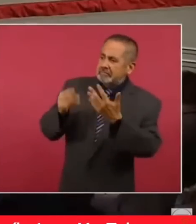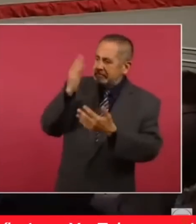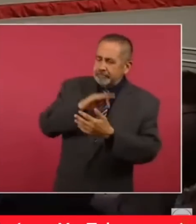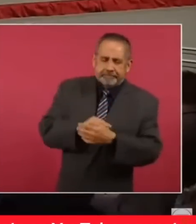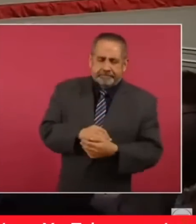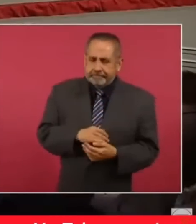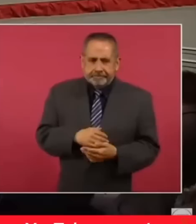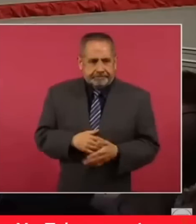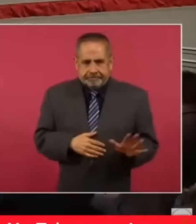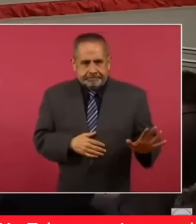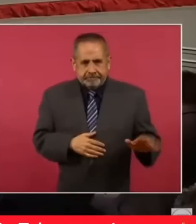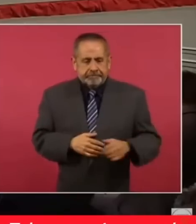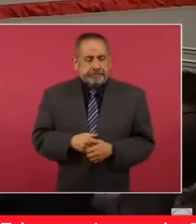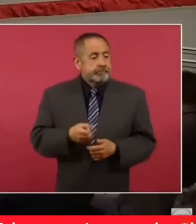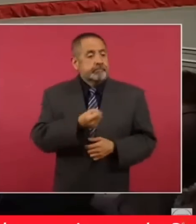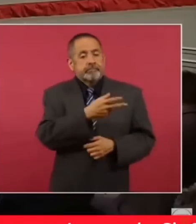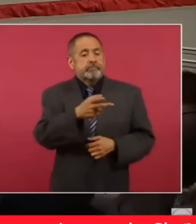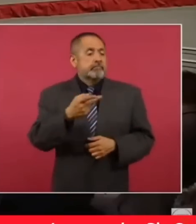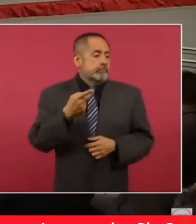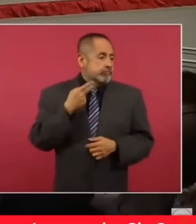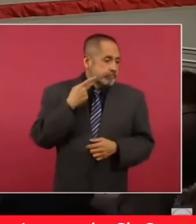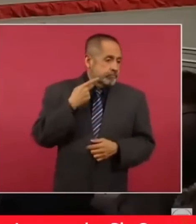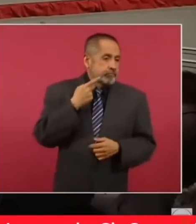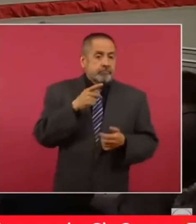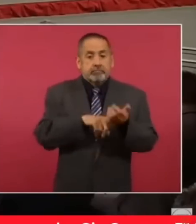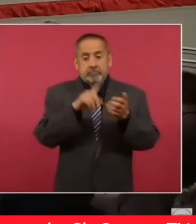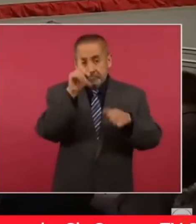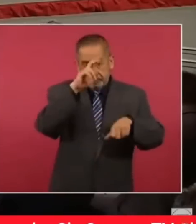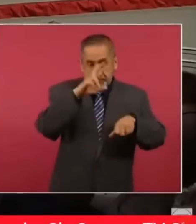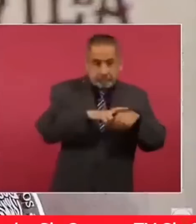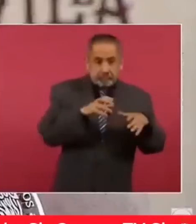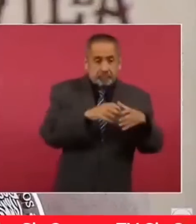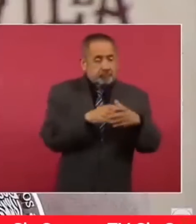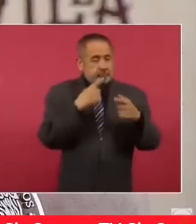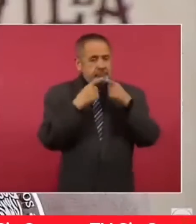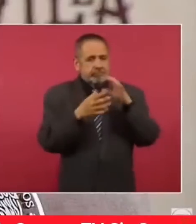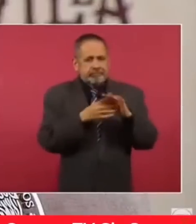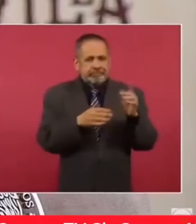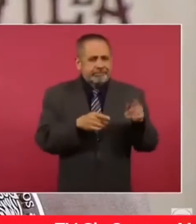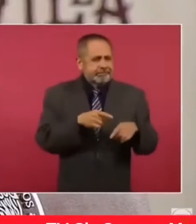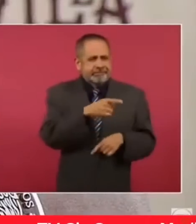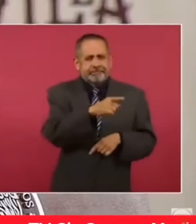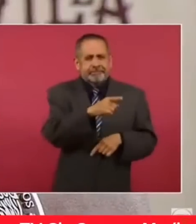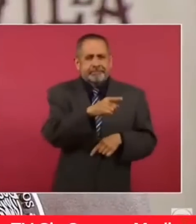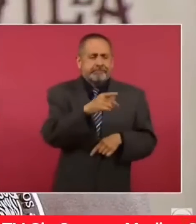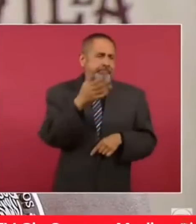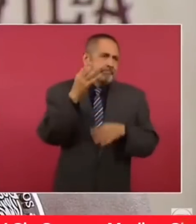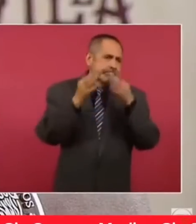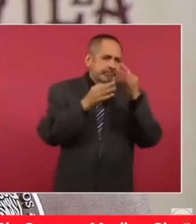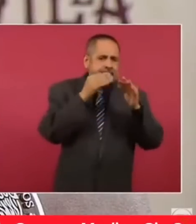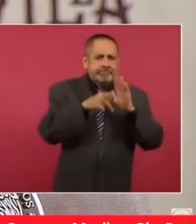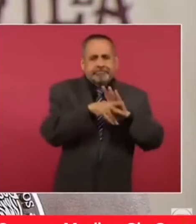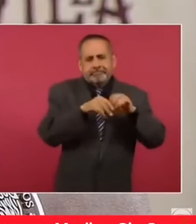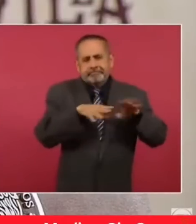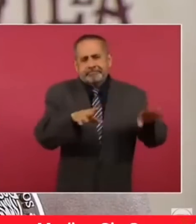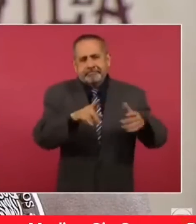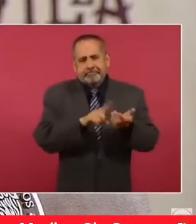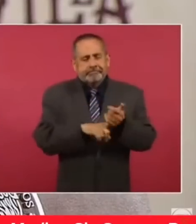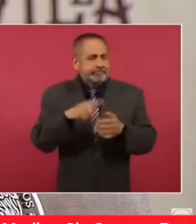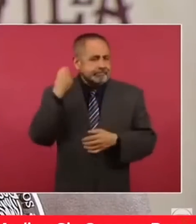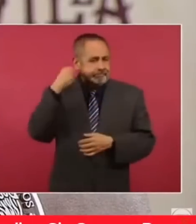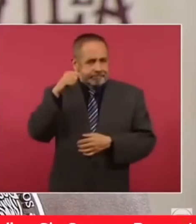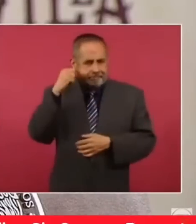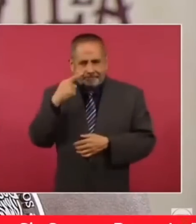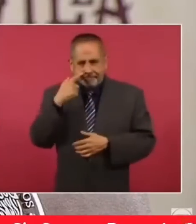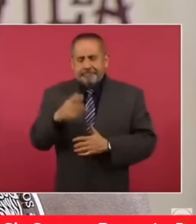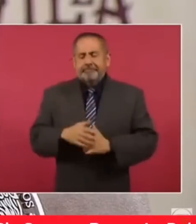Columnistas nacionales, políticos y hasta asesores financieros retomaron ahí una nota perdida en un diario de Tabasco.